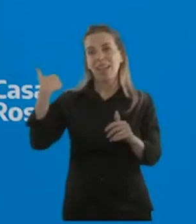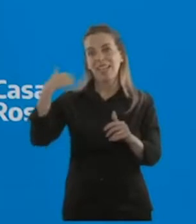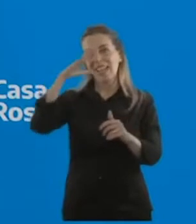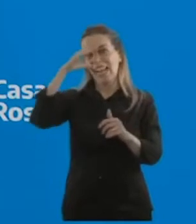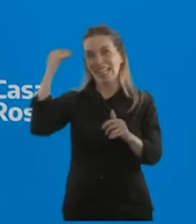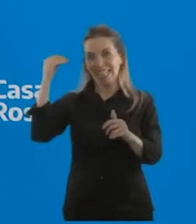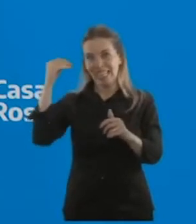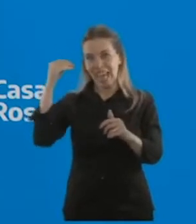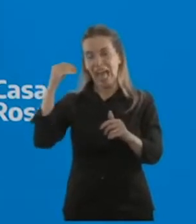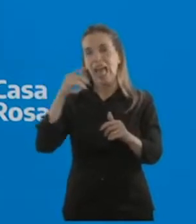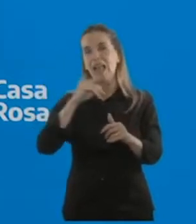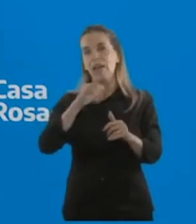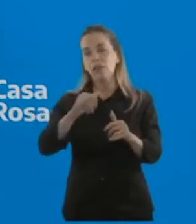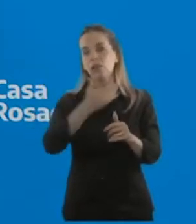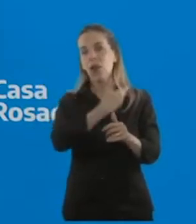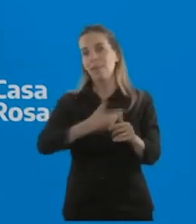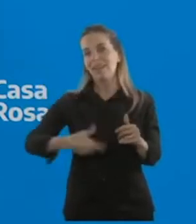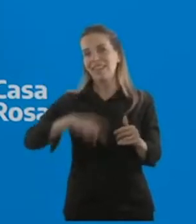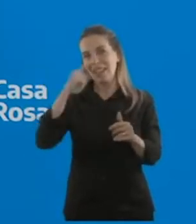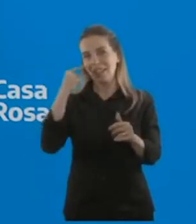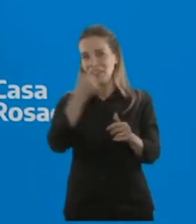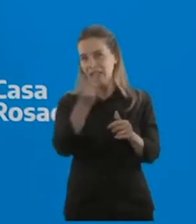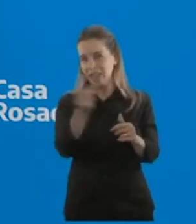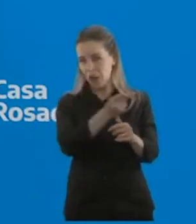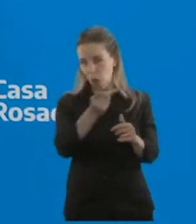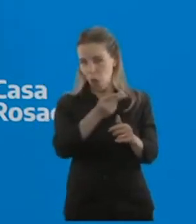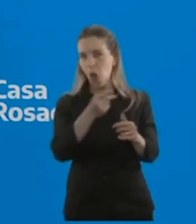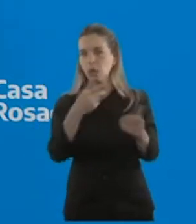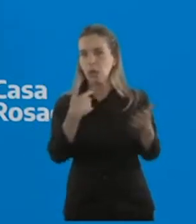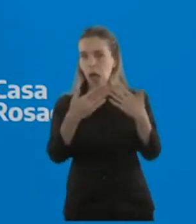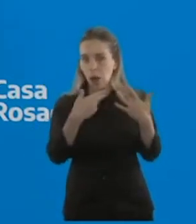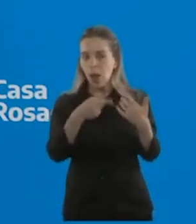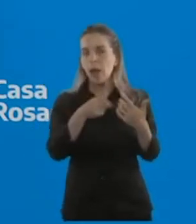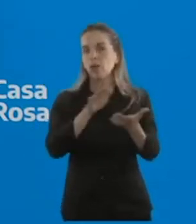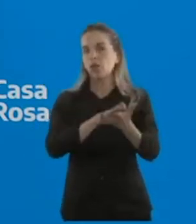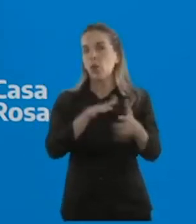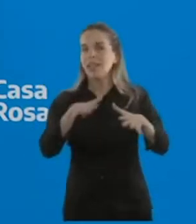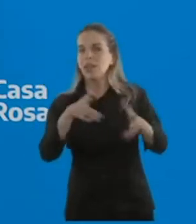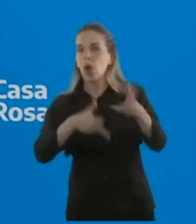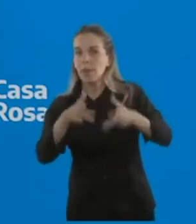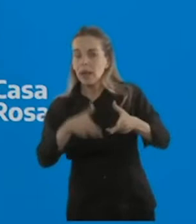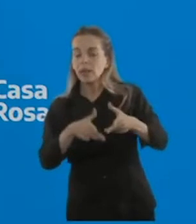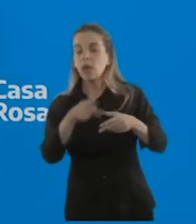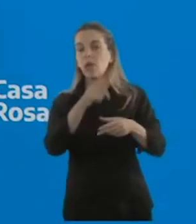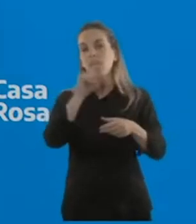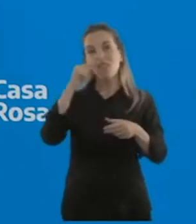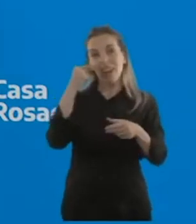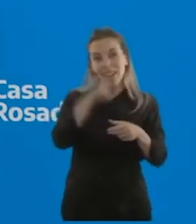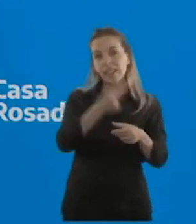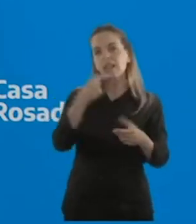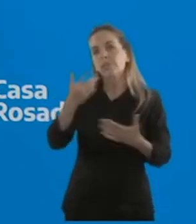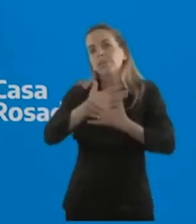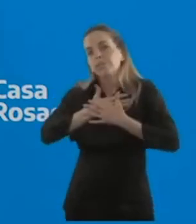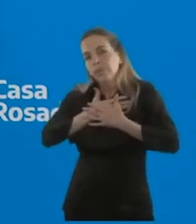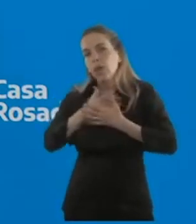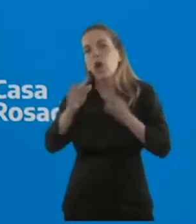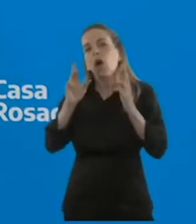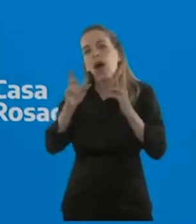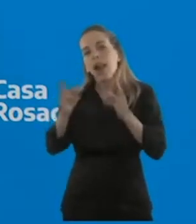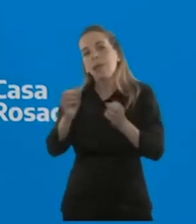presidente Alberto Fernández para hablar de esta situación y por supuesto el presidente Alberto Fernández le transmitió su afecto, su deseo de pronta